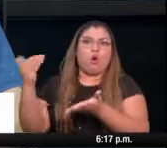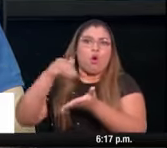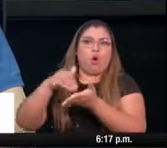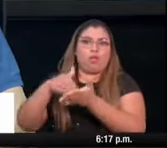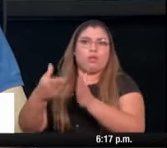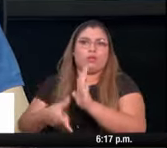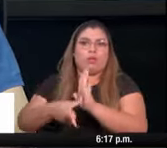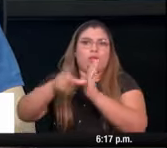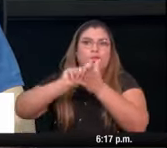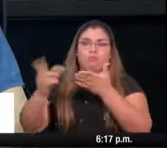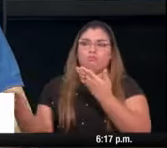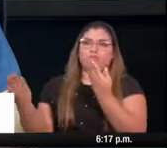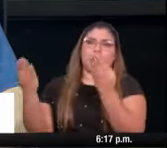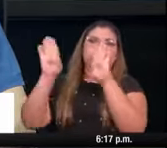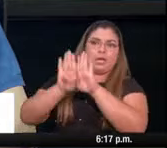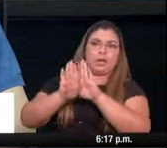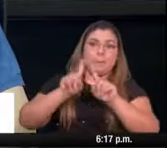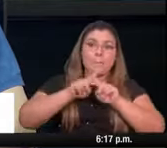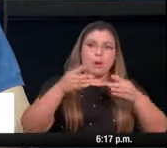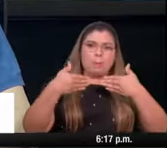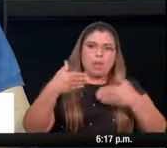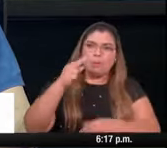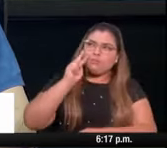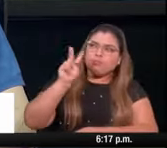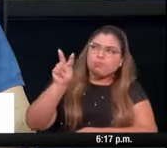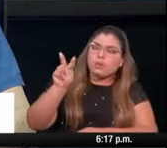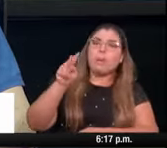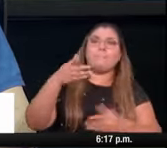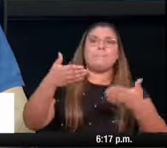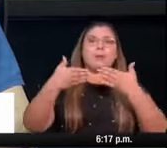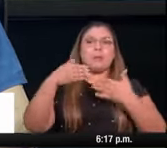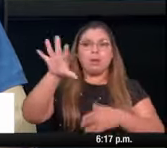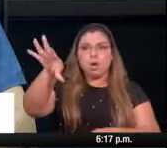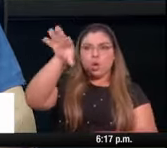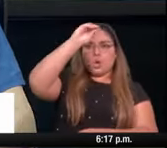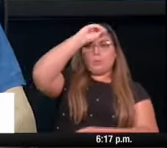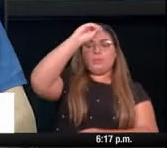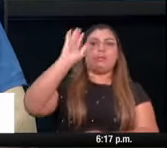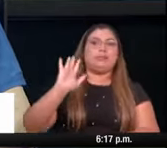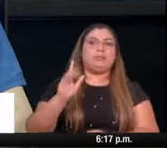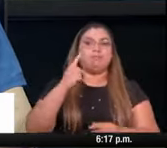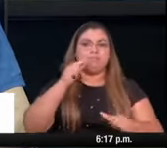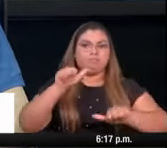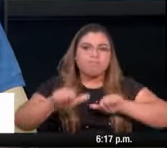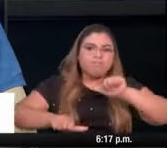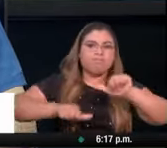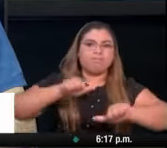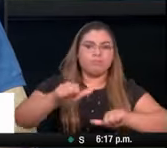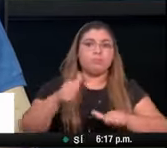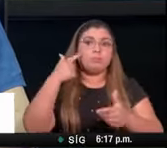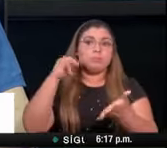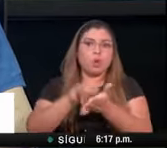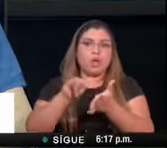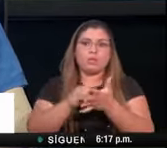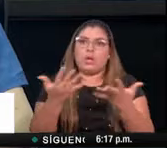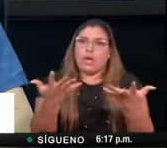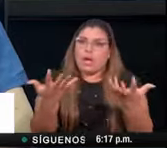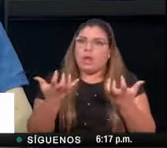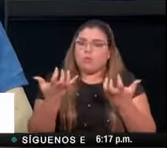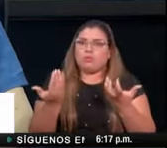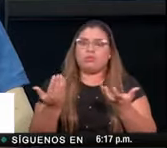COVID-19. En este sentido, nosotros, para mitigar este riesgo,